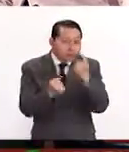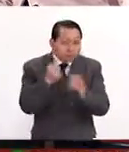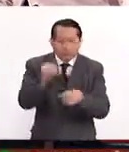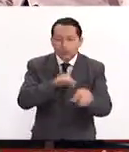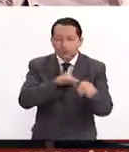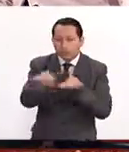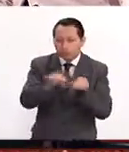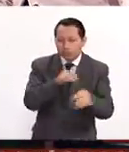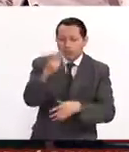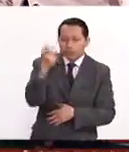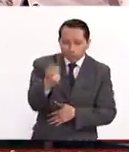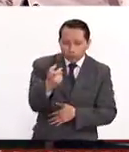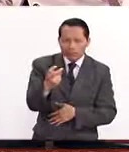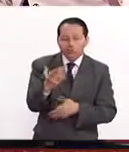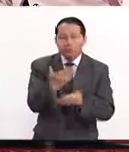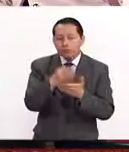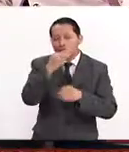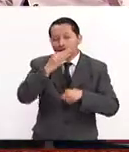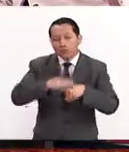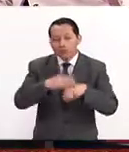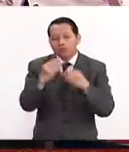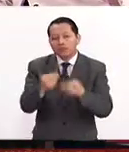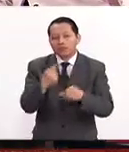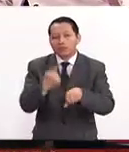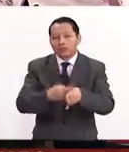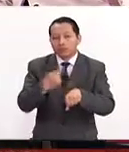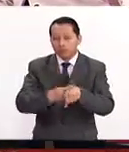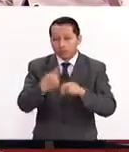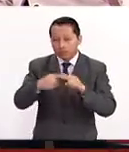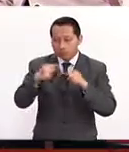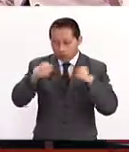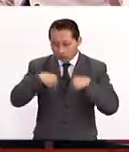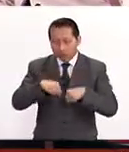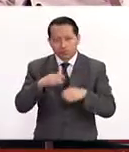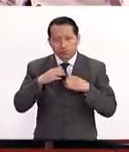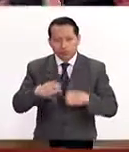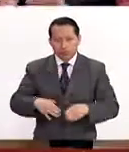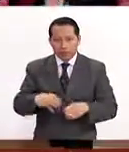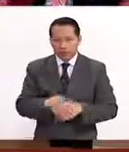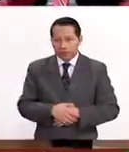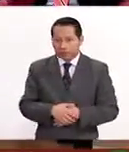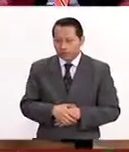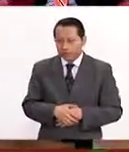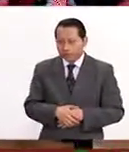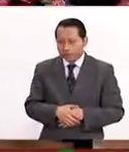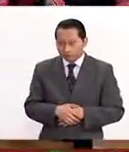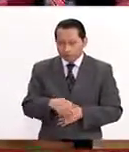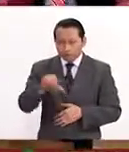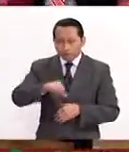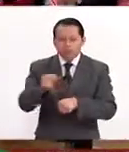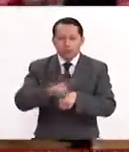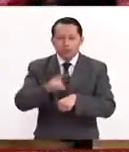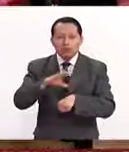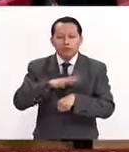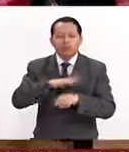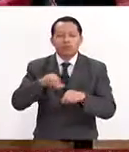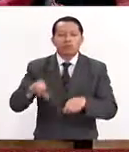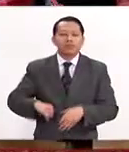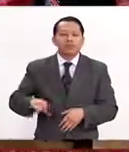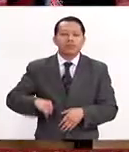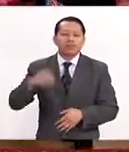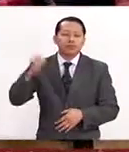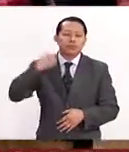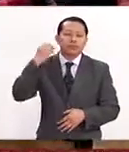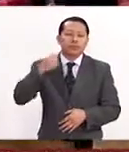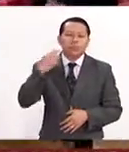y, por otro lado, avisa de muchas enfermedades del organismo. Y precisamente hoy van a organizar un interesante foro,